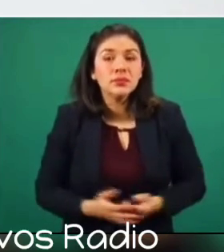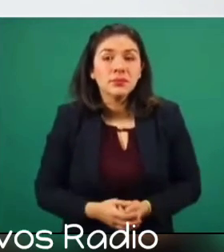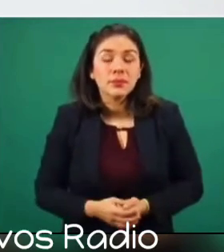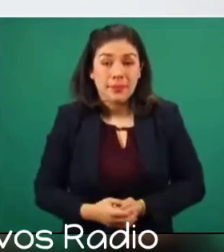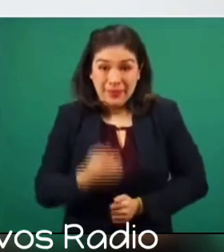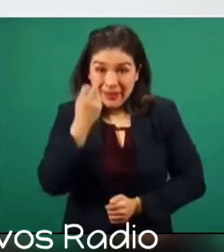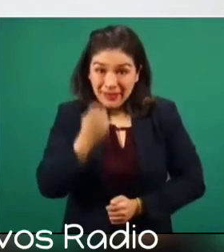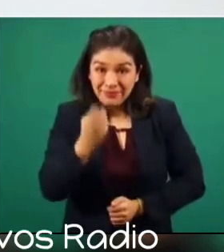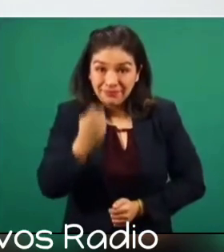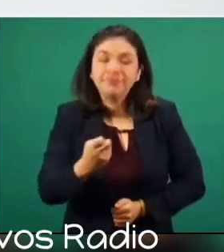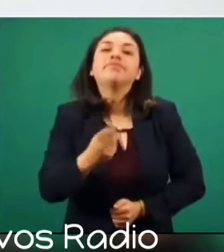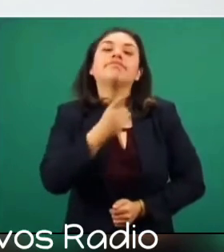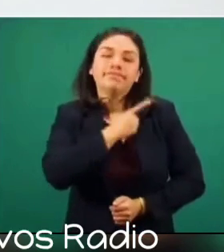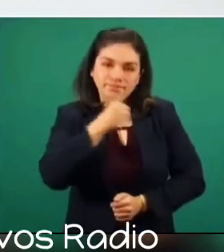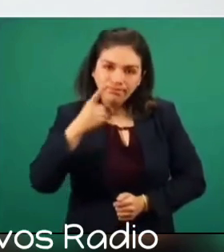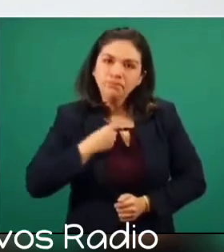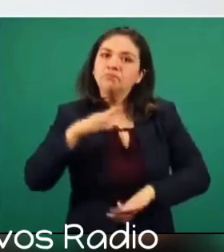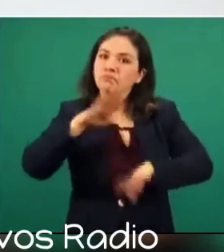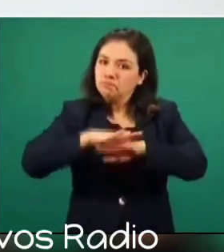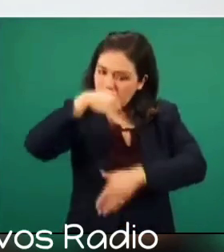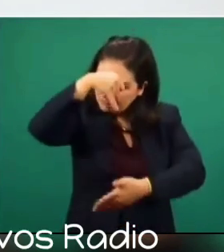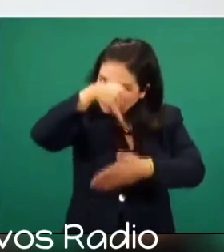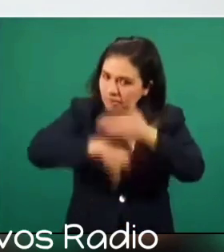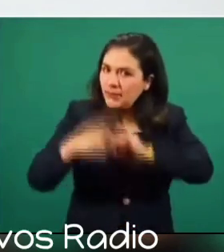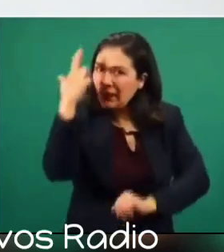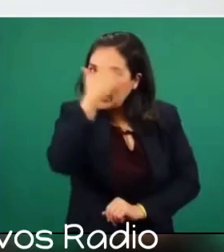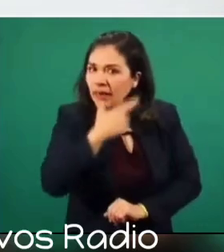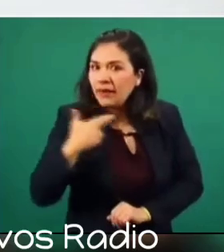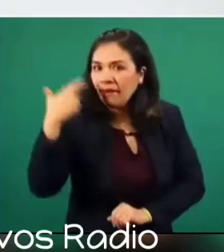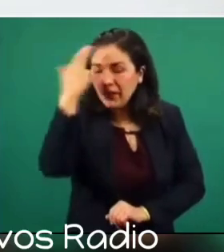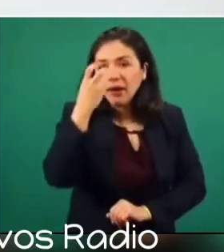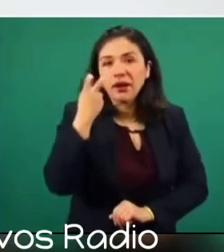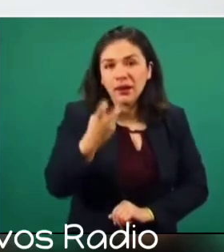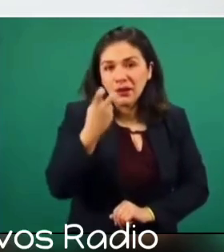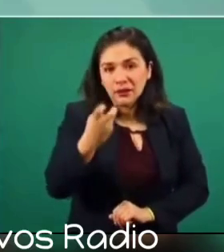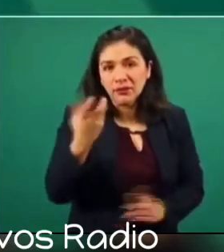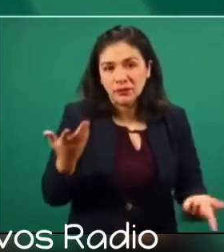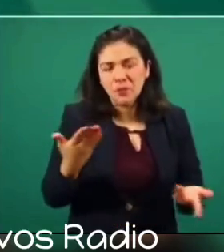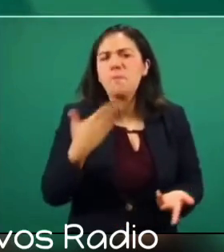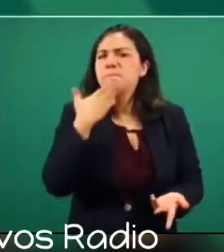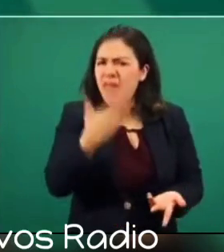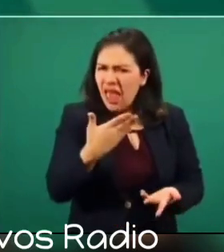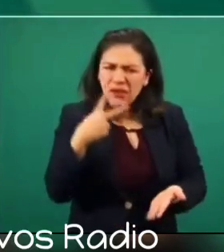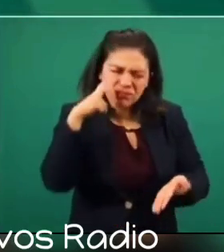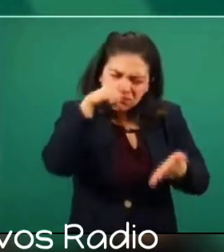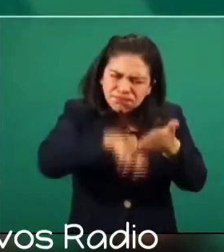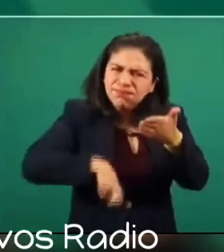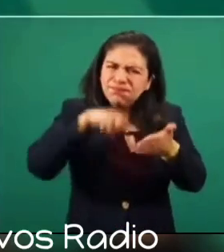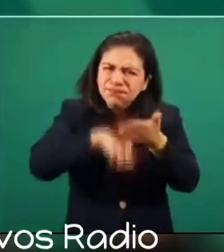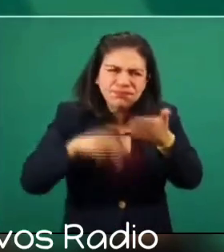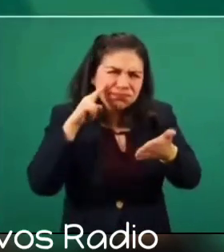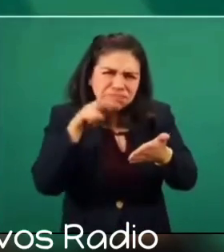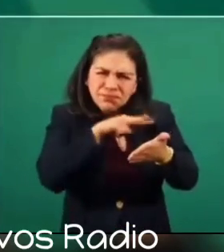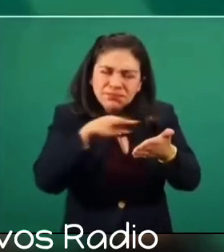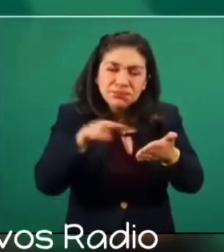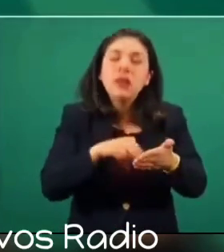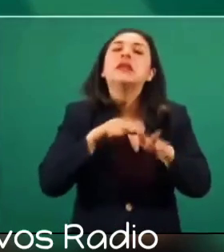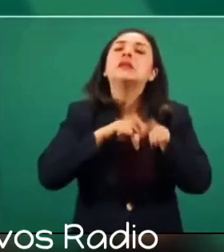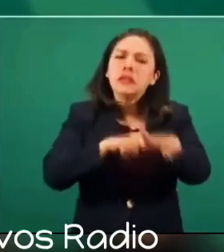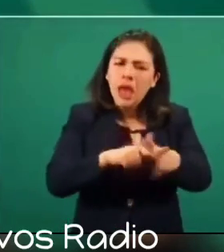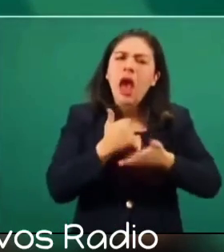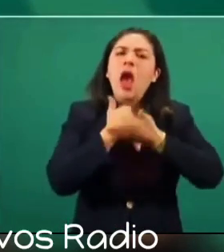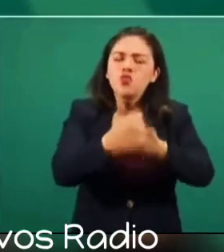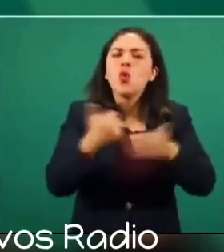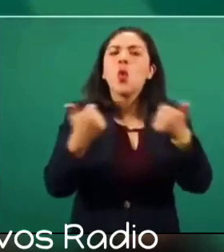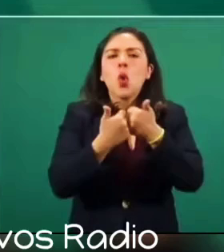hay que revisar esto bien y seguir ayudando también